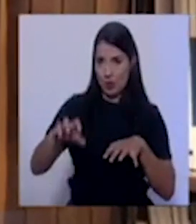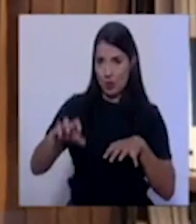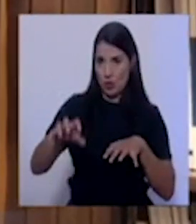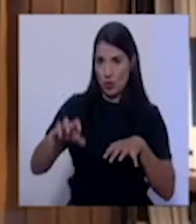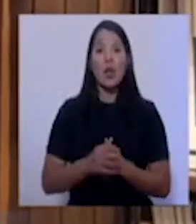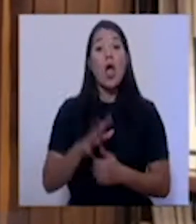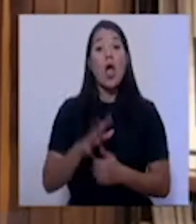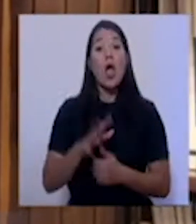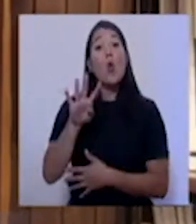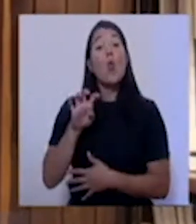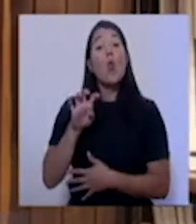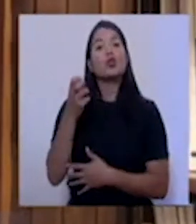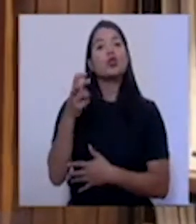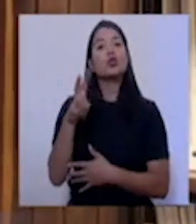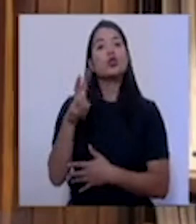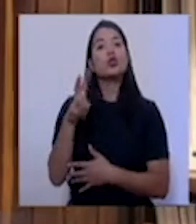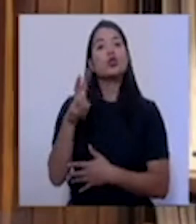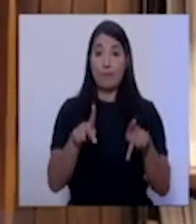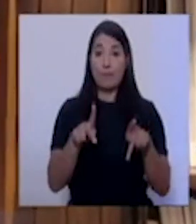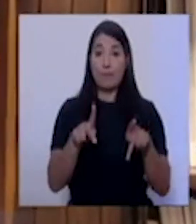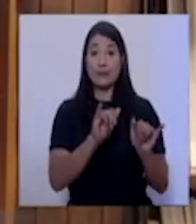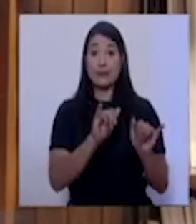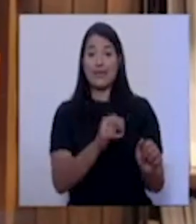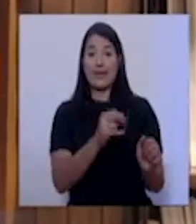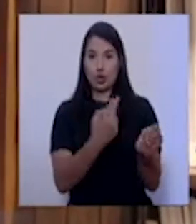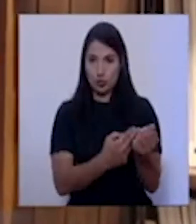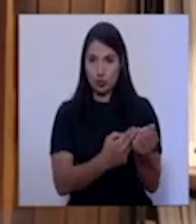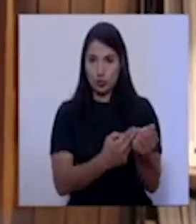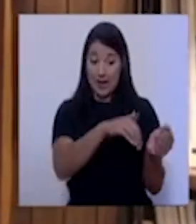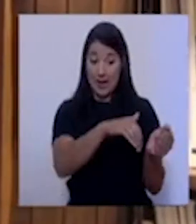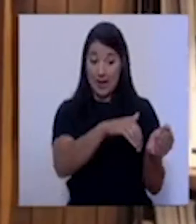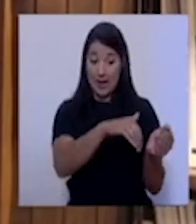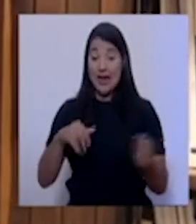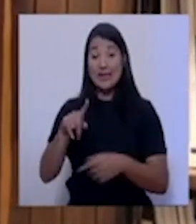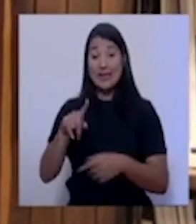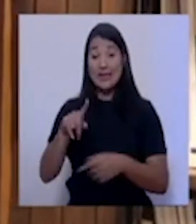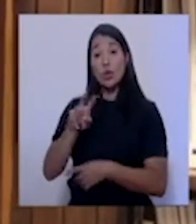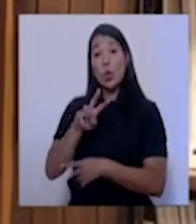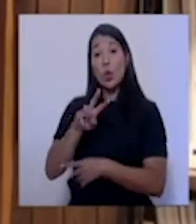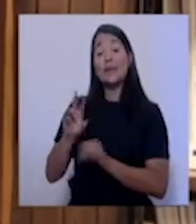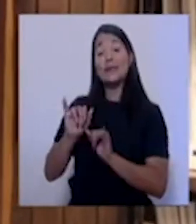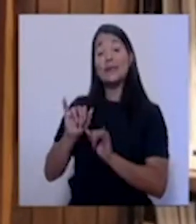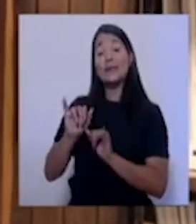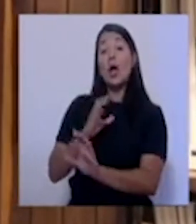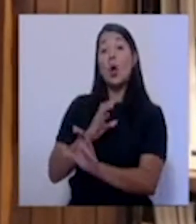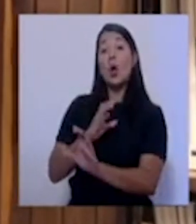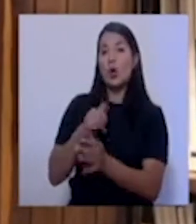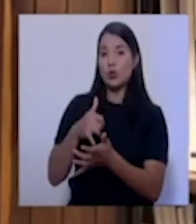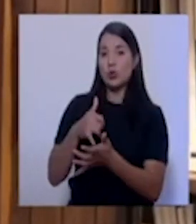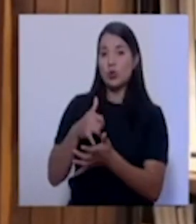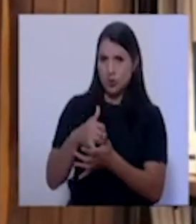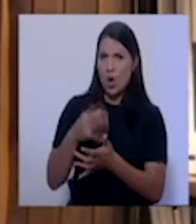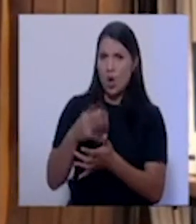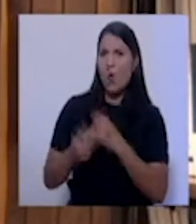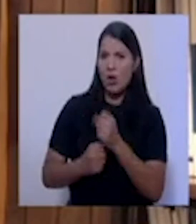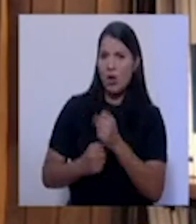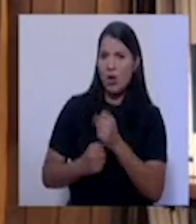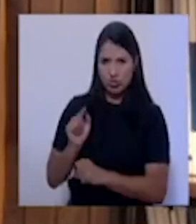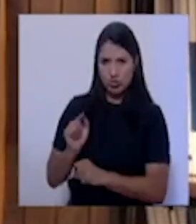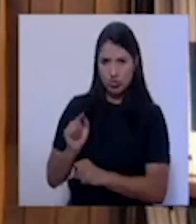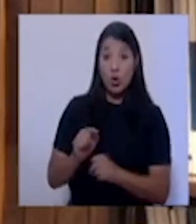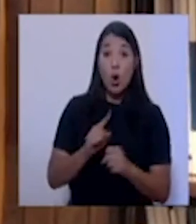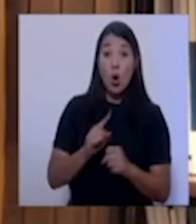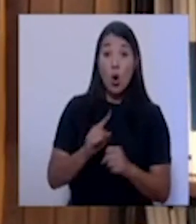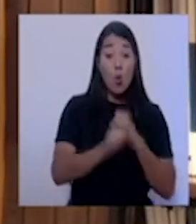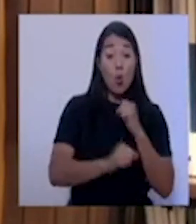412 personas se encuentran hospitalizadas, 126 de ellas en cuidados intensivos, con un rango de edad desde los